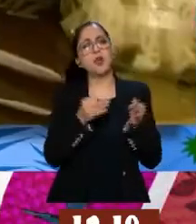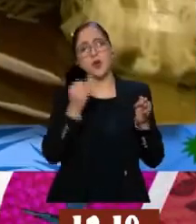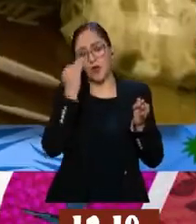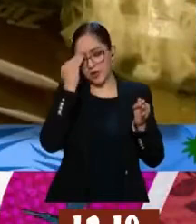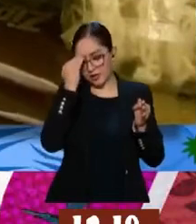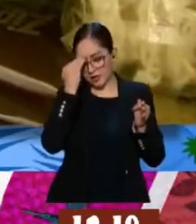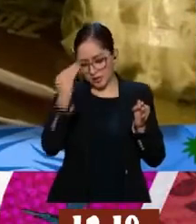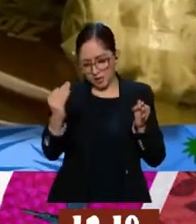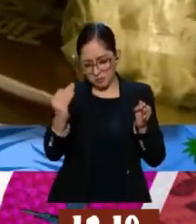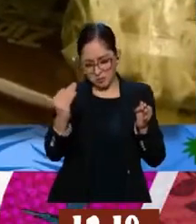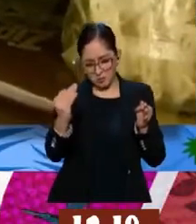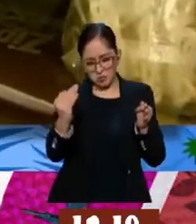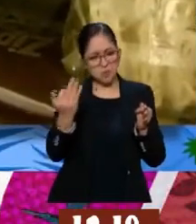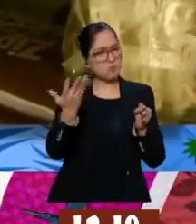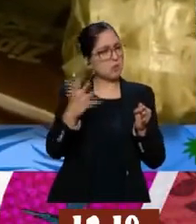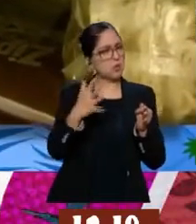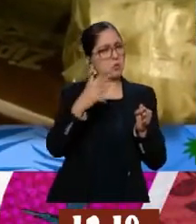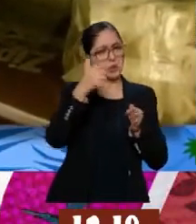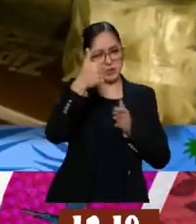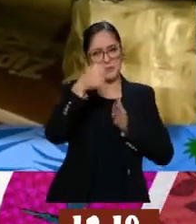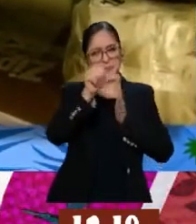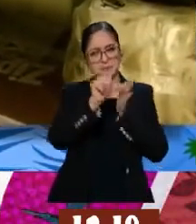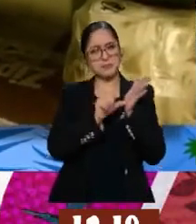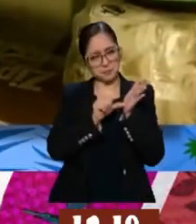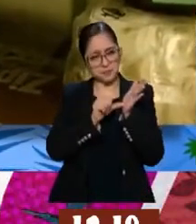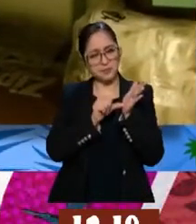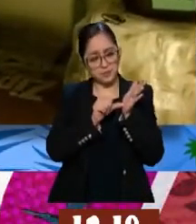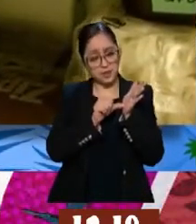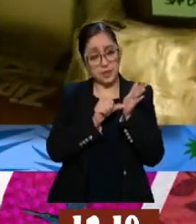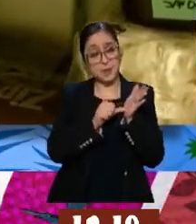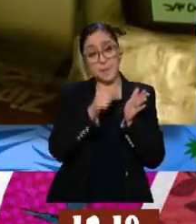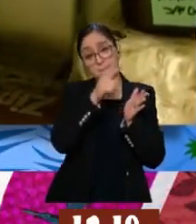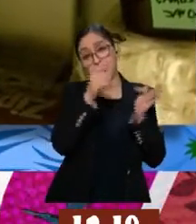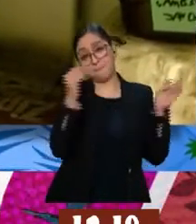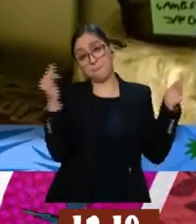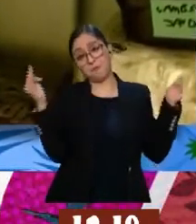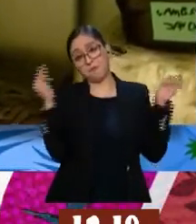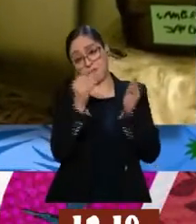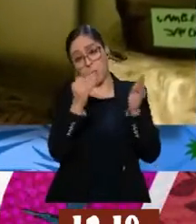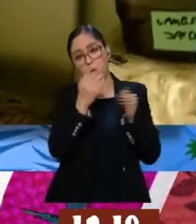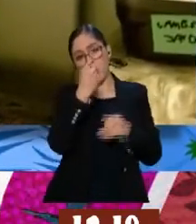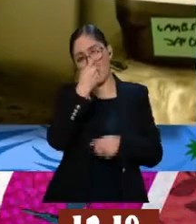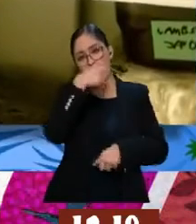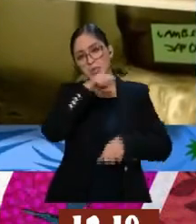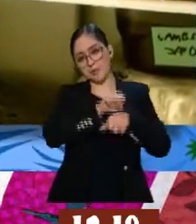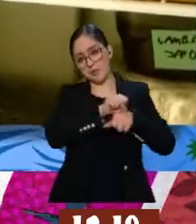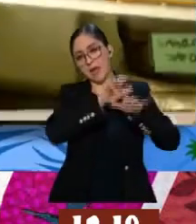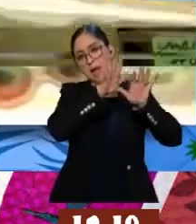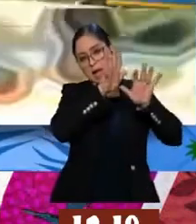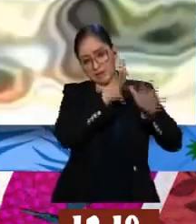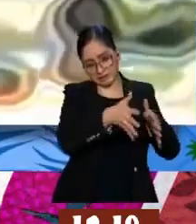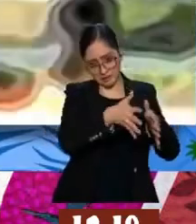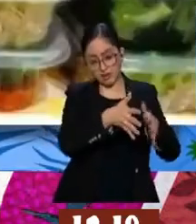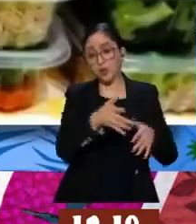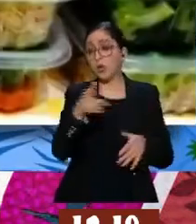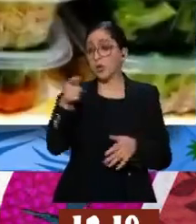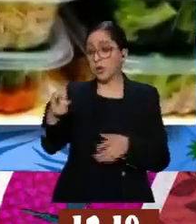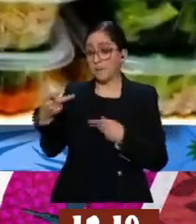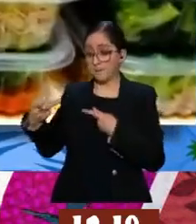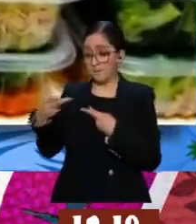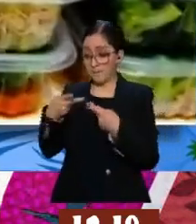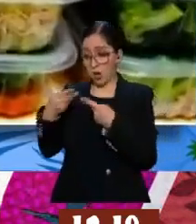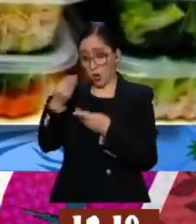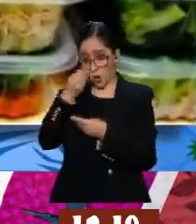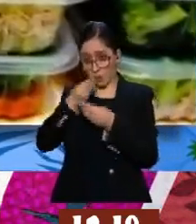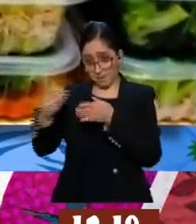seis meses en el refrigerador. ¡Órale! En el refri una semanita y una vez que está cocinada, ahí sí ya